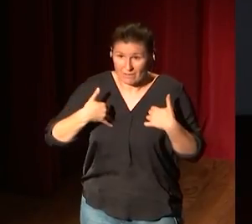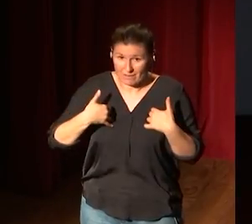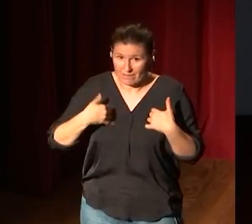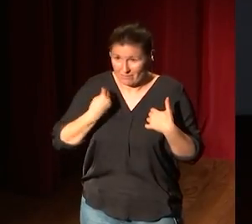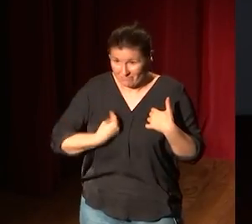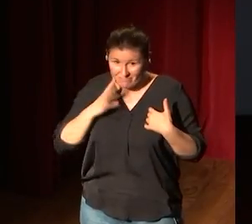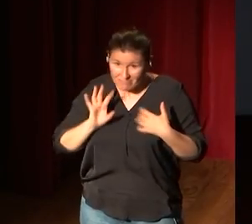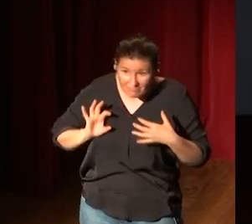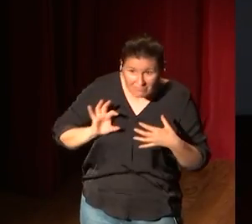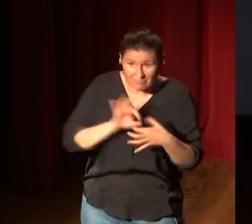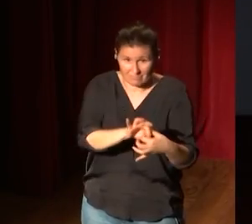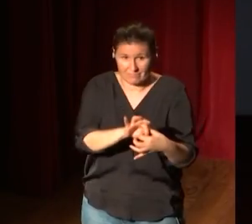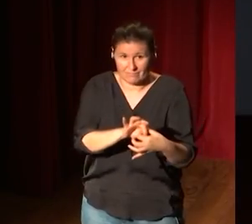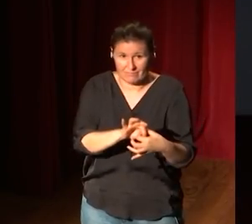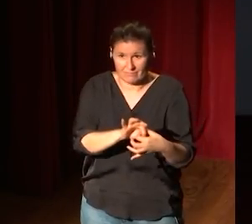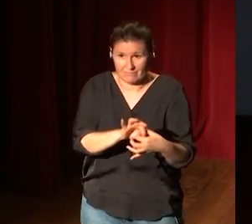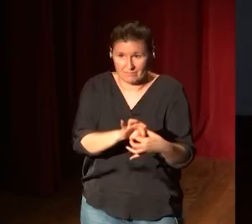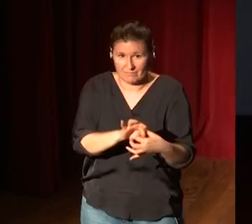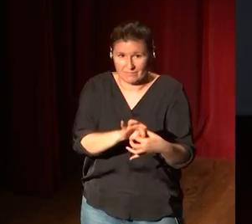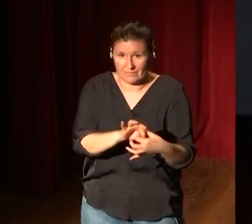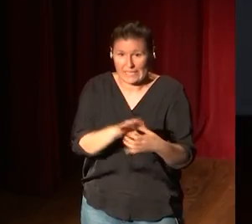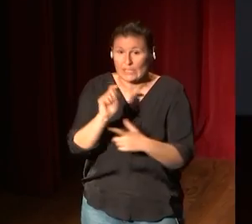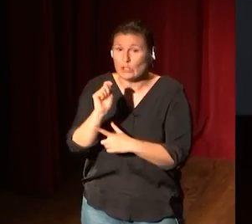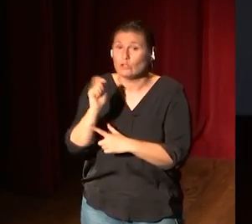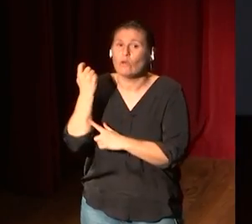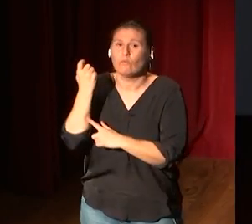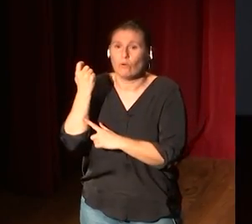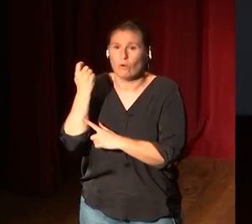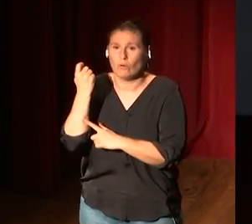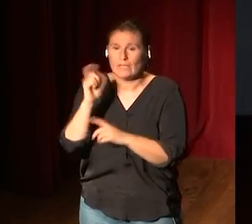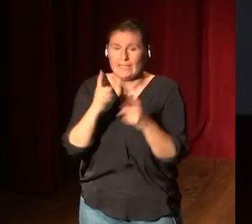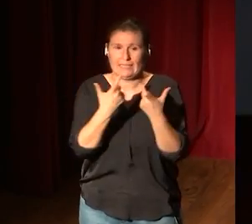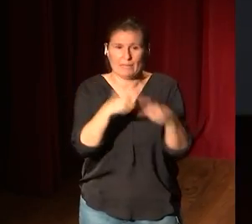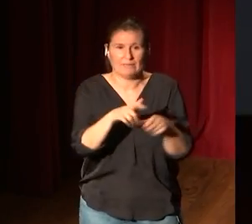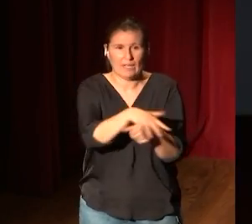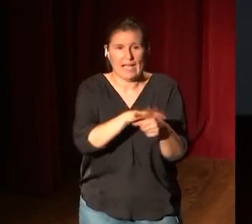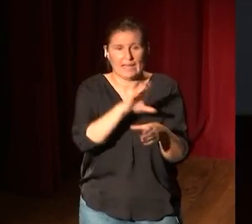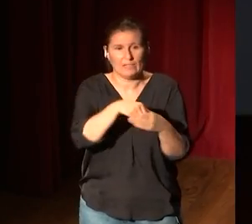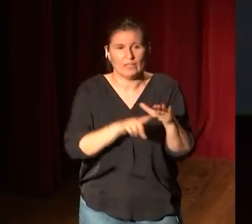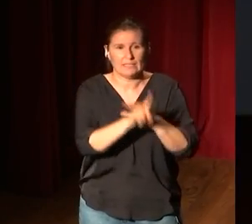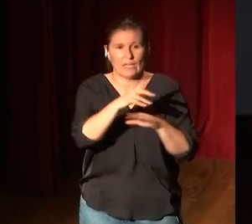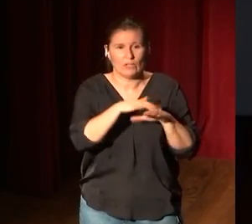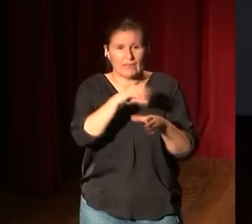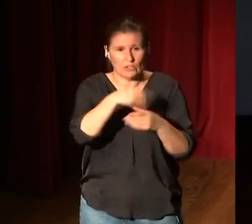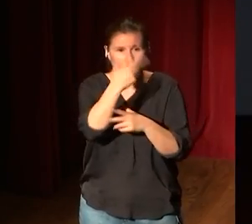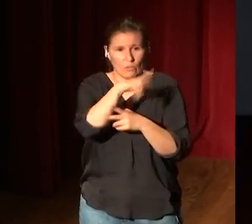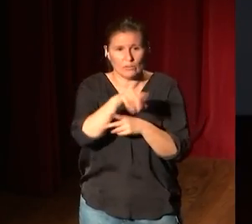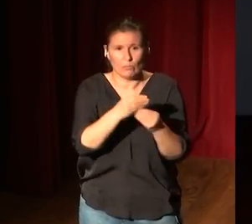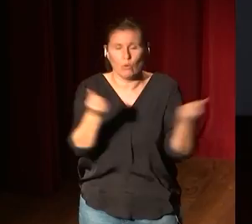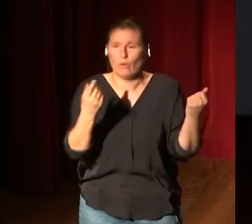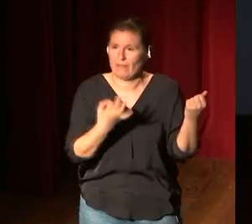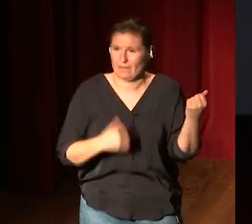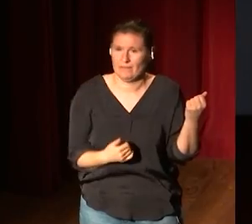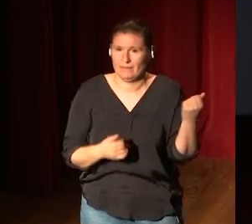que las cosas el triunfo de que el departamento del área de desarrollo digital en el museo desaparezca